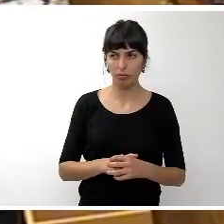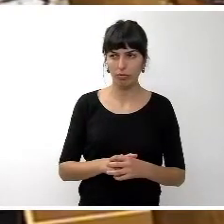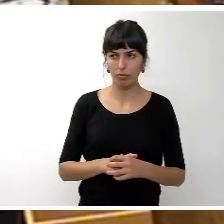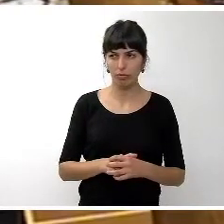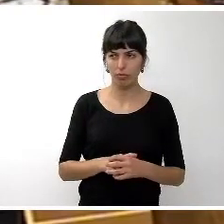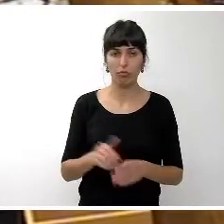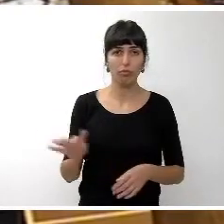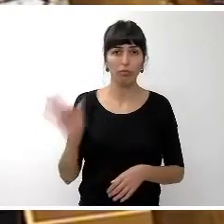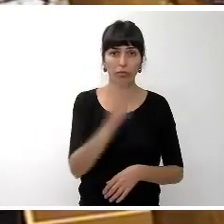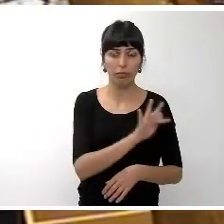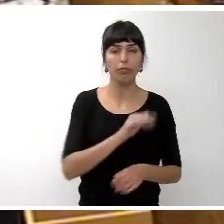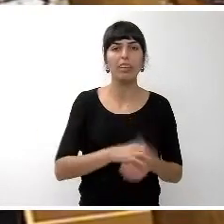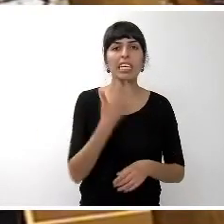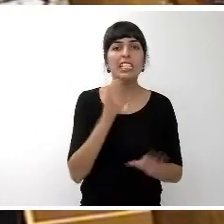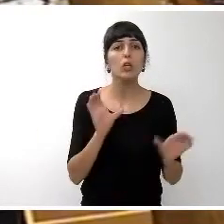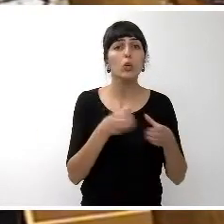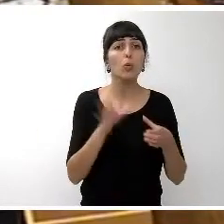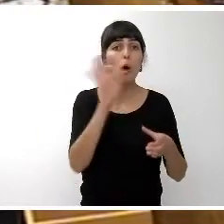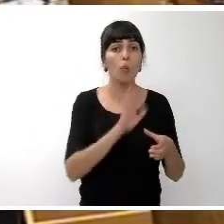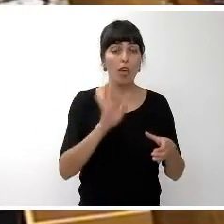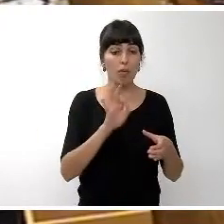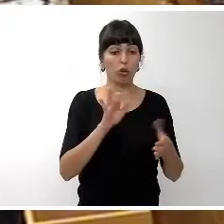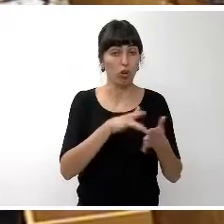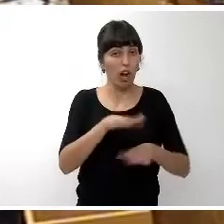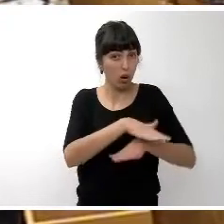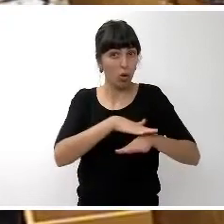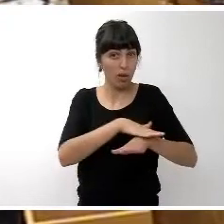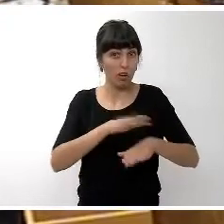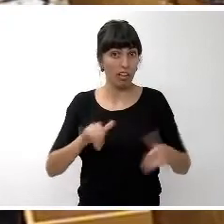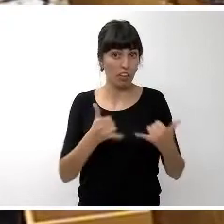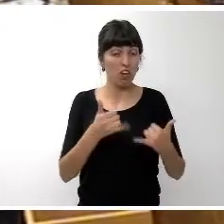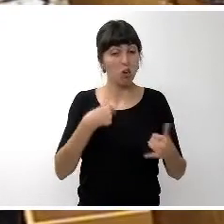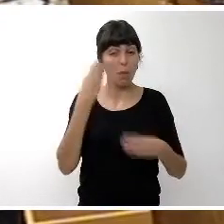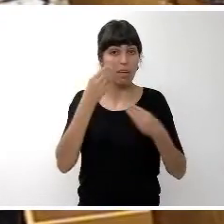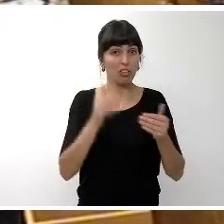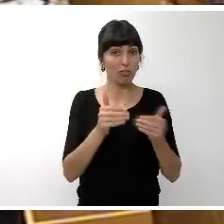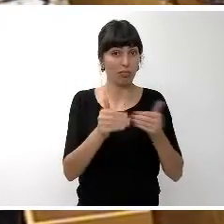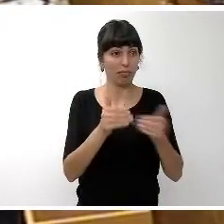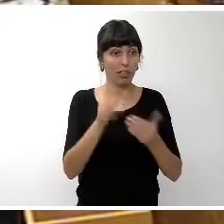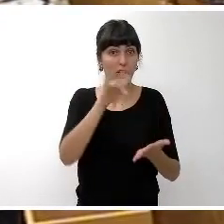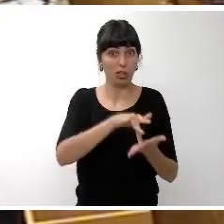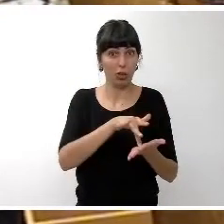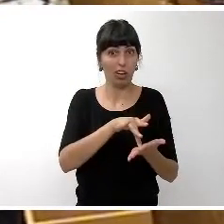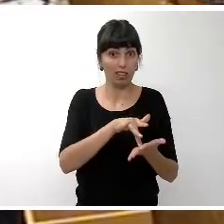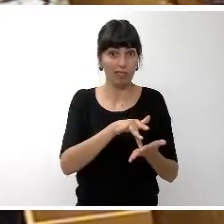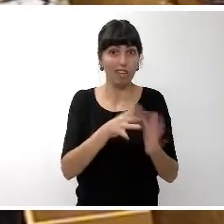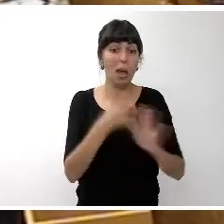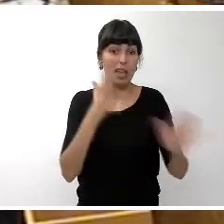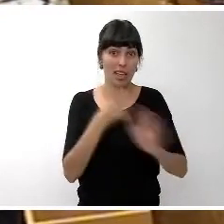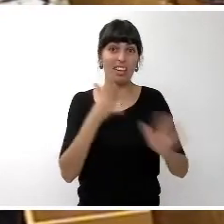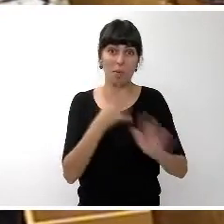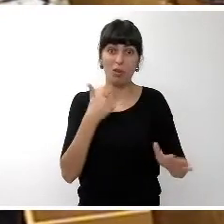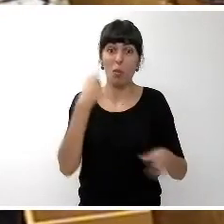Si el Grupo de Podemos gobernara esta isla y yo creo que esa fecha se va acercando más deprisa incluso de lo que algunos pensábamos,